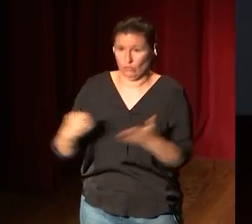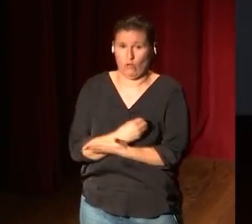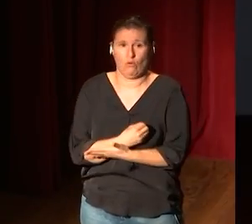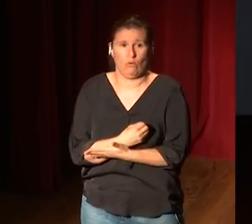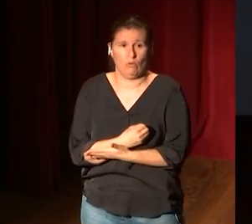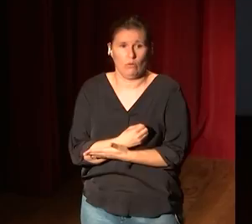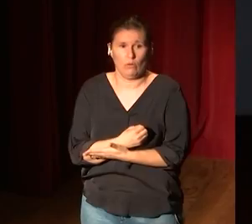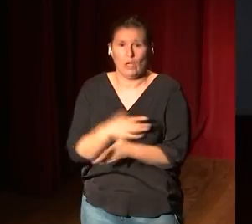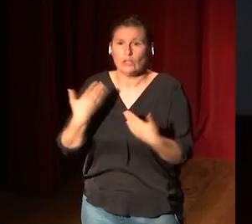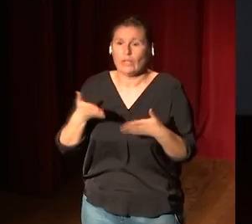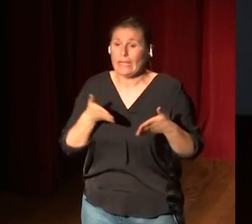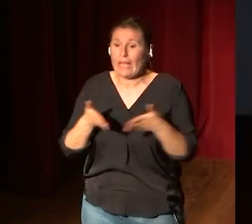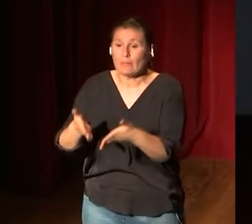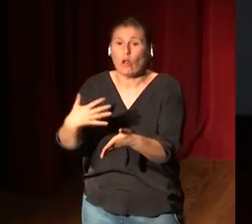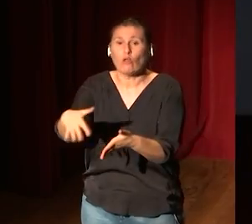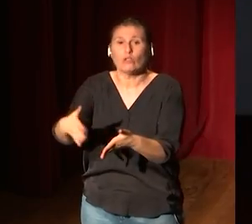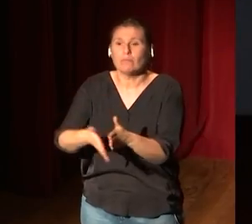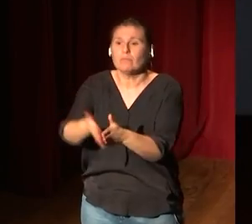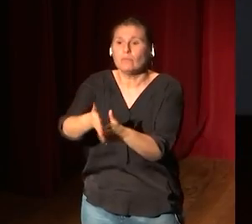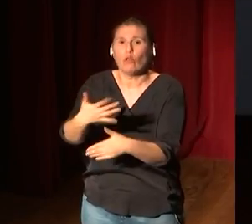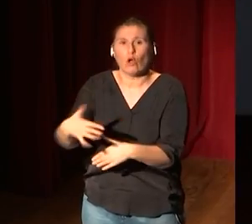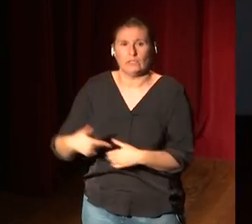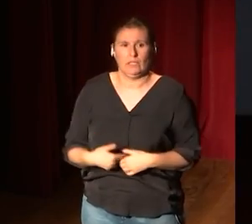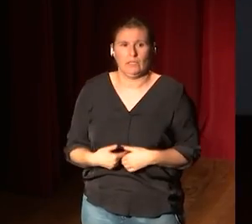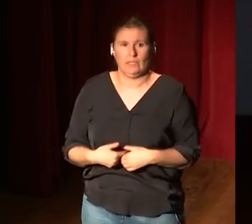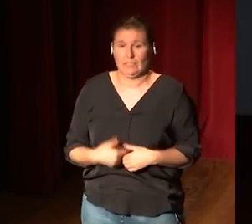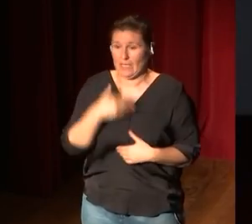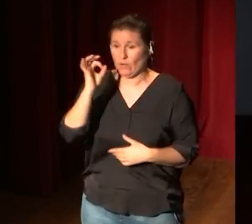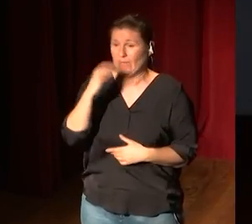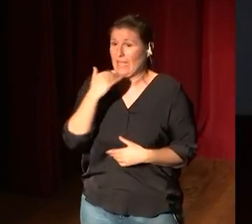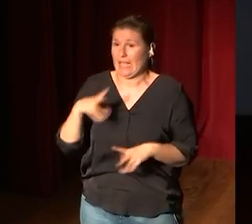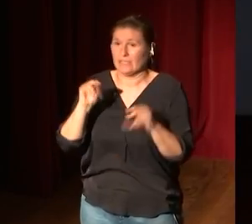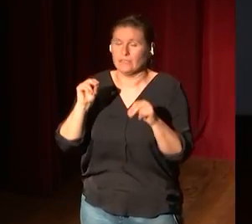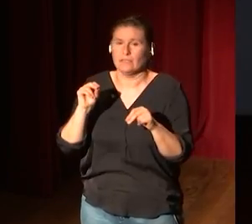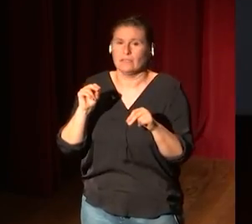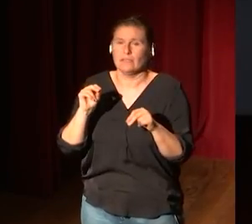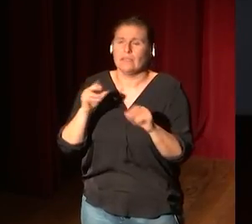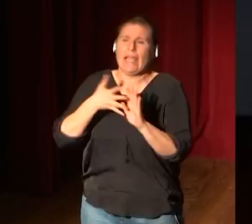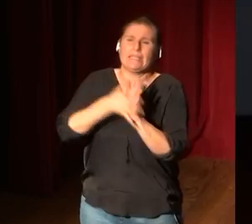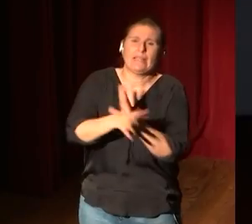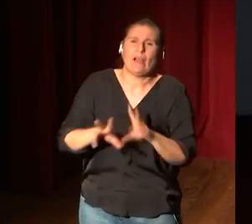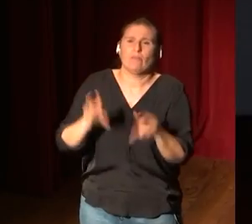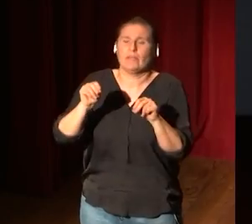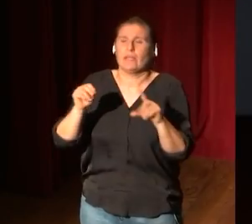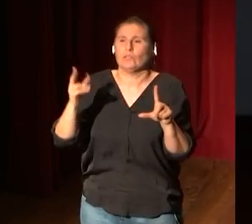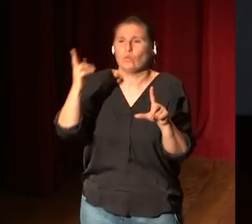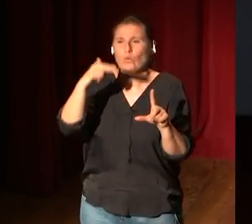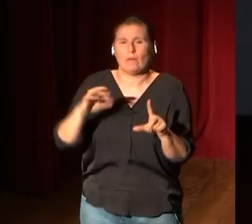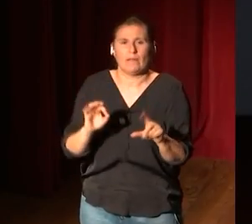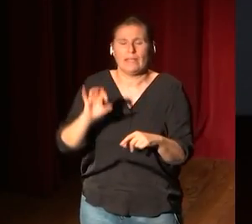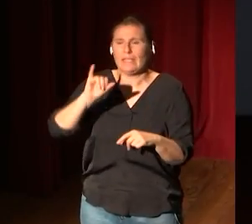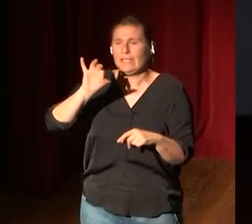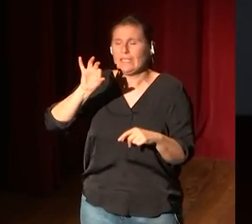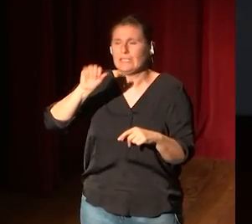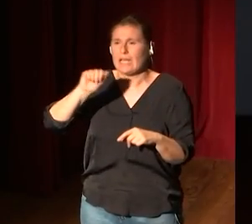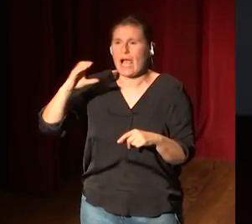¿cuál es el camino entonces? y aquí termina casi mi conferencia El fin de la eternidad es una obra de Isaac Asimov me gusta